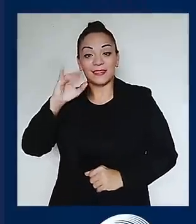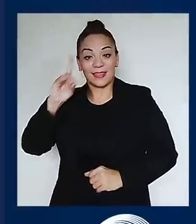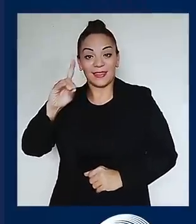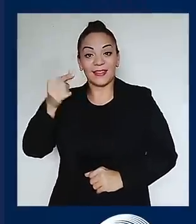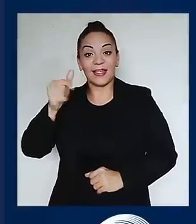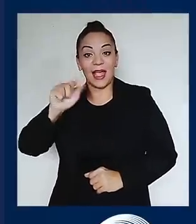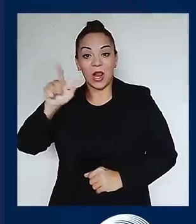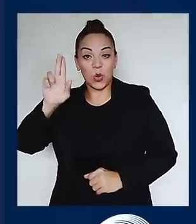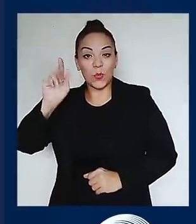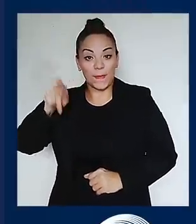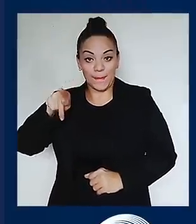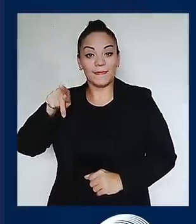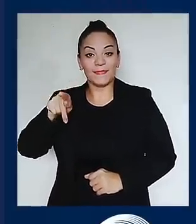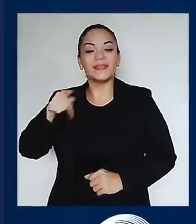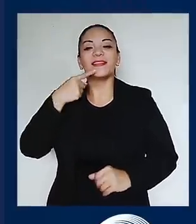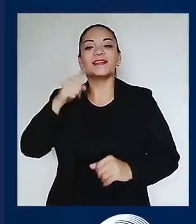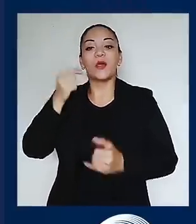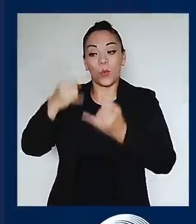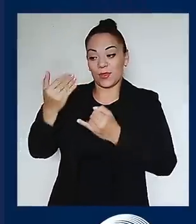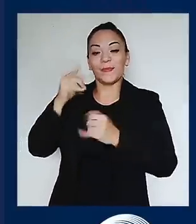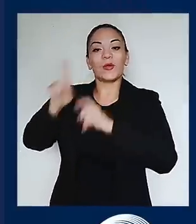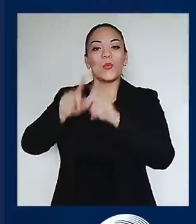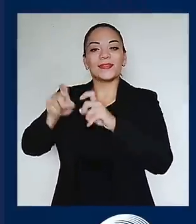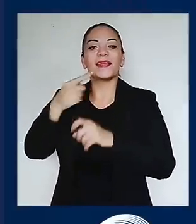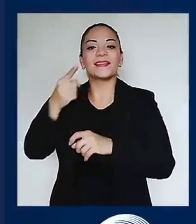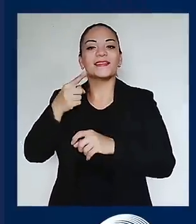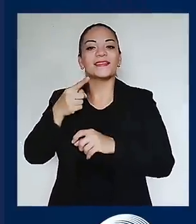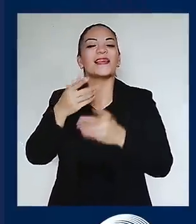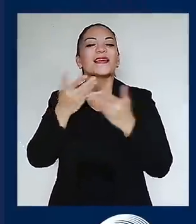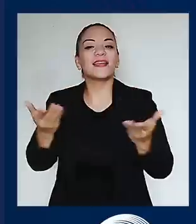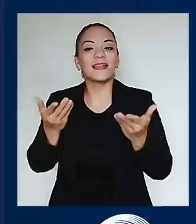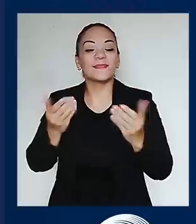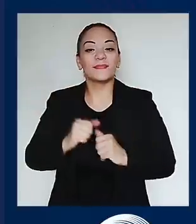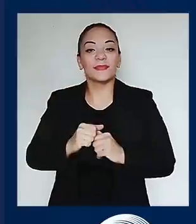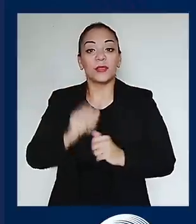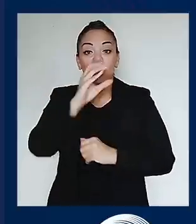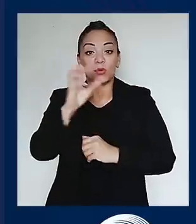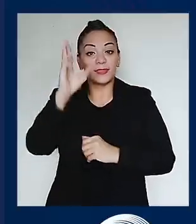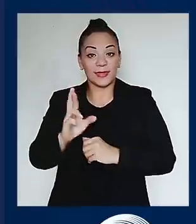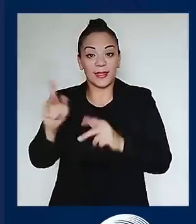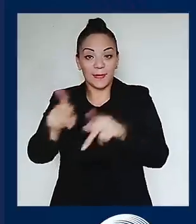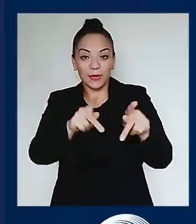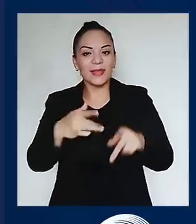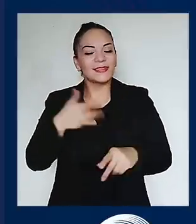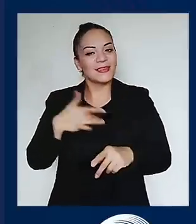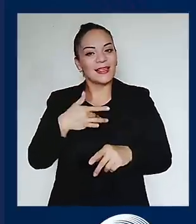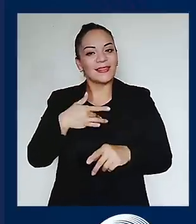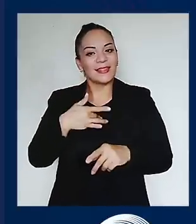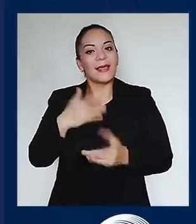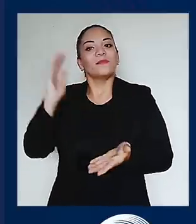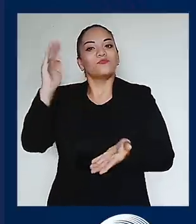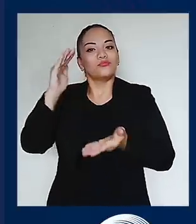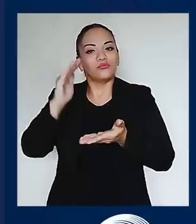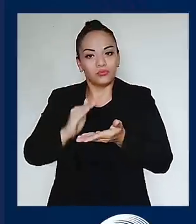de Sid Gallup, la corrupción dejó de ser uno de los principales problemas del país, a